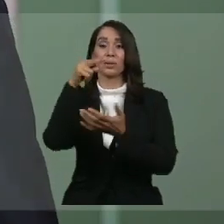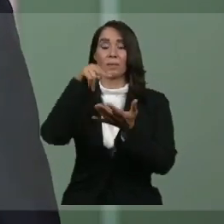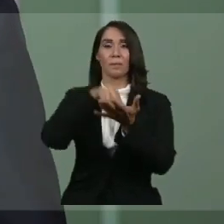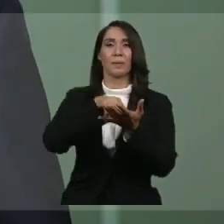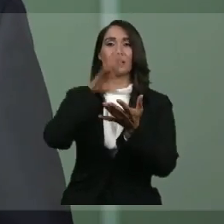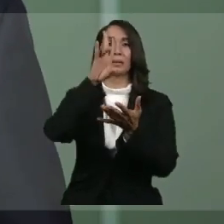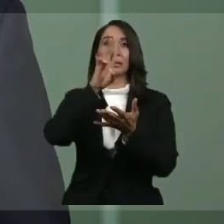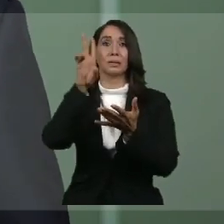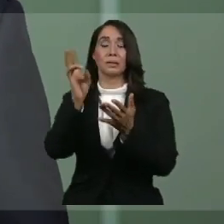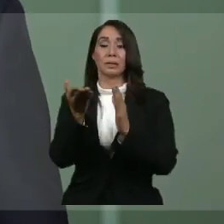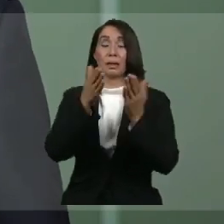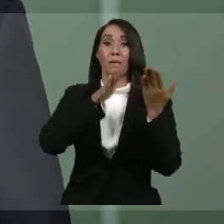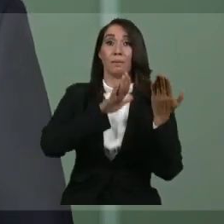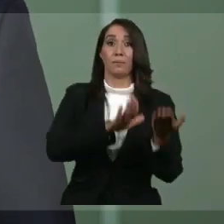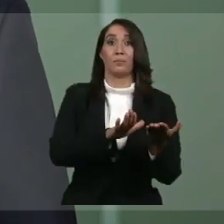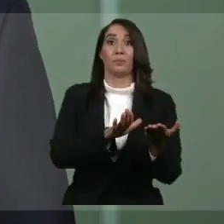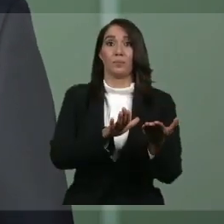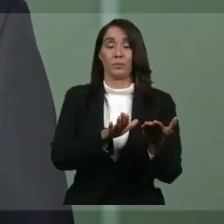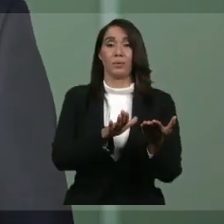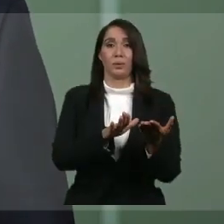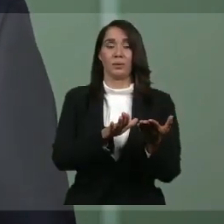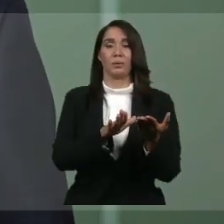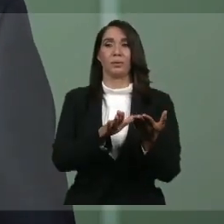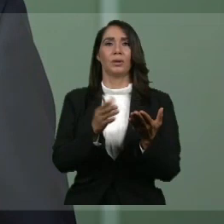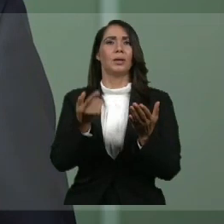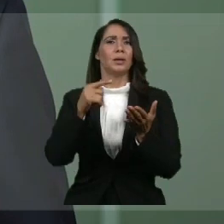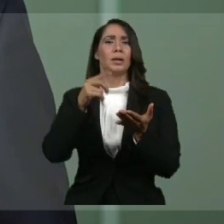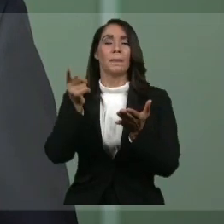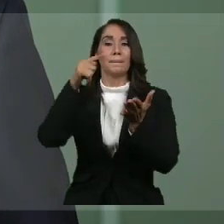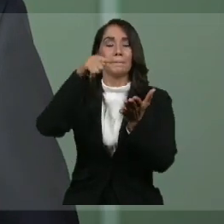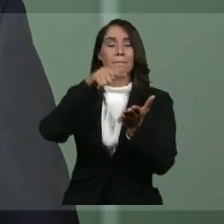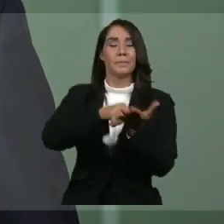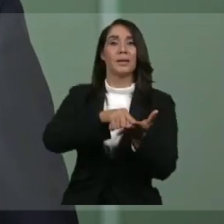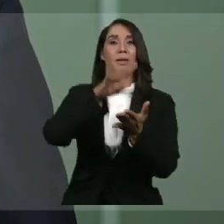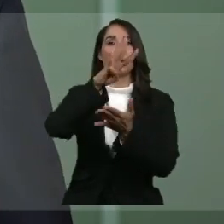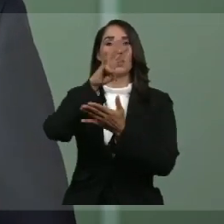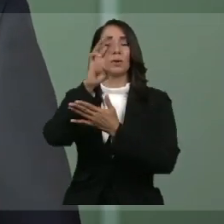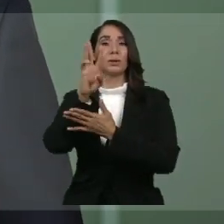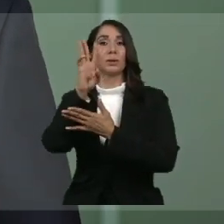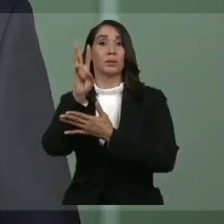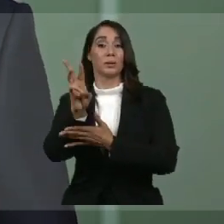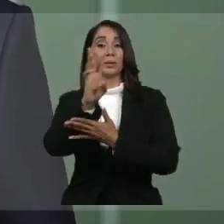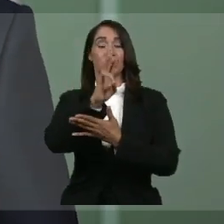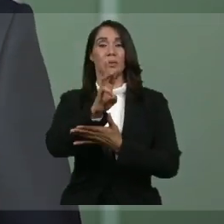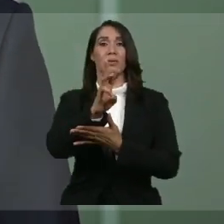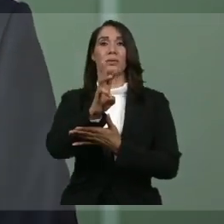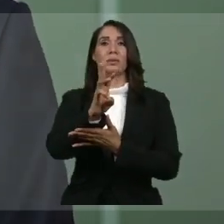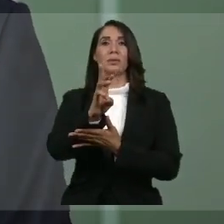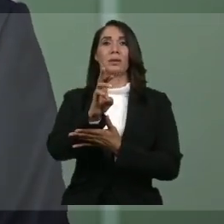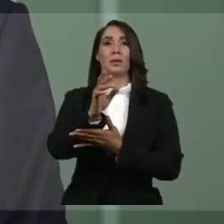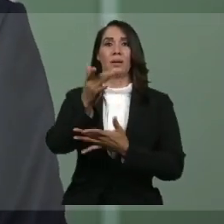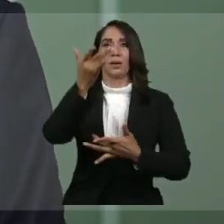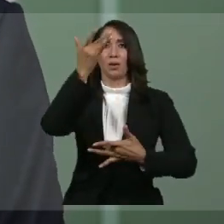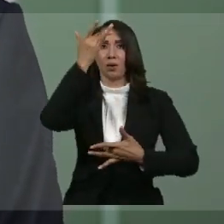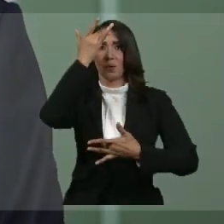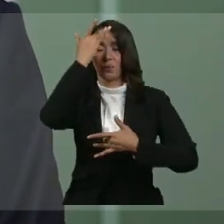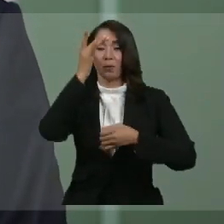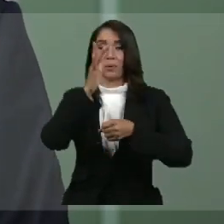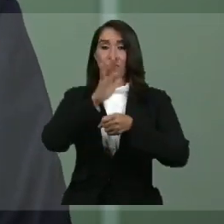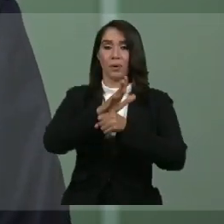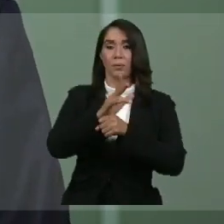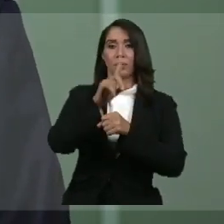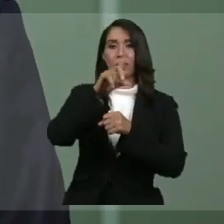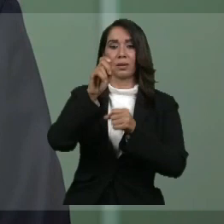fallecidos. Es decir, 1,466 casos de infectados por cada 100,000